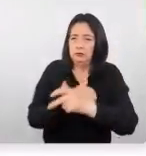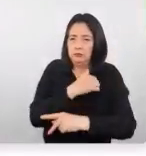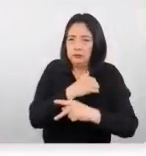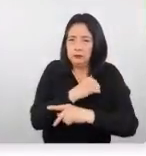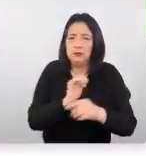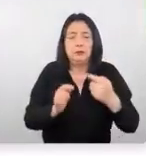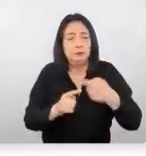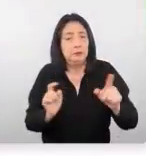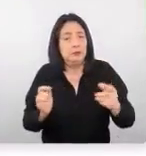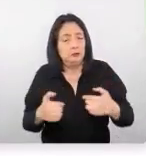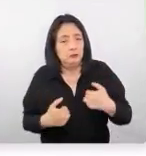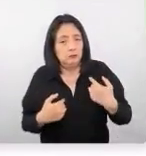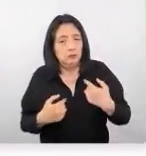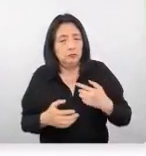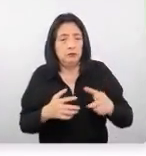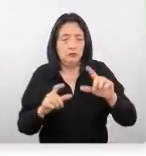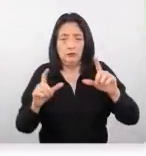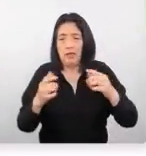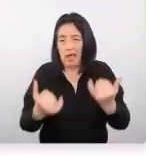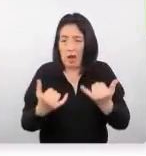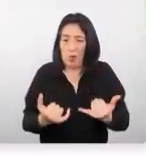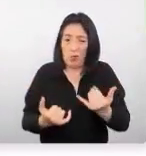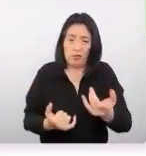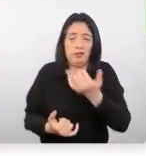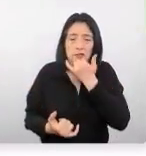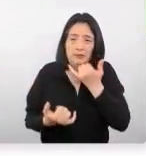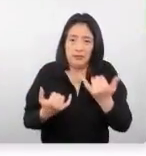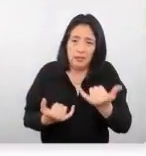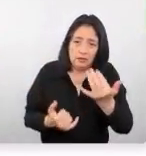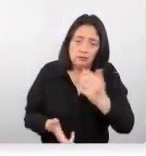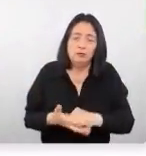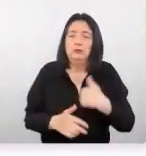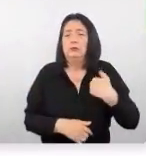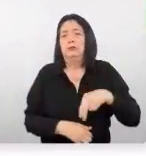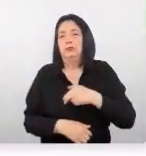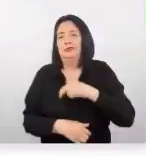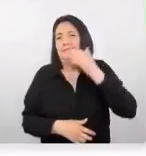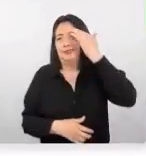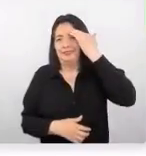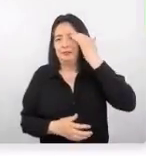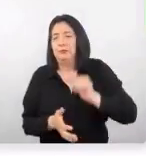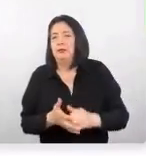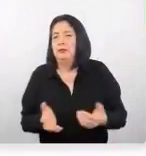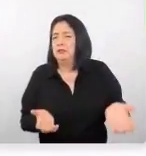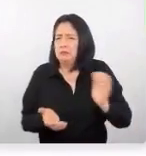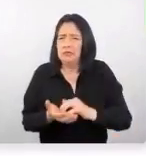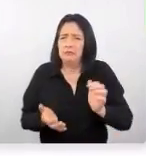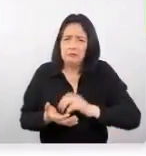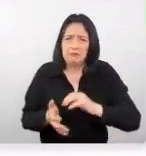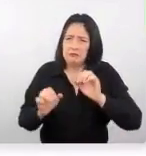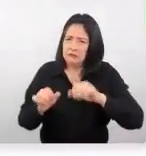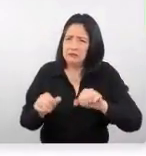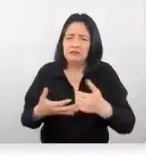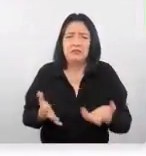como les comentaba esta es una foto actual de la situación sabemos que cada vez más se están disminuyendo